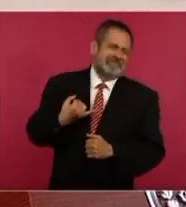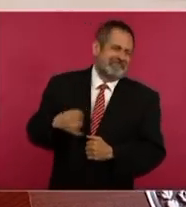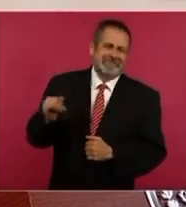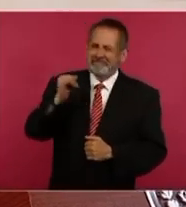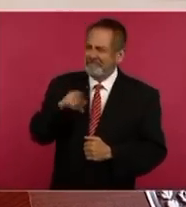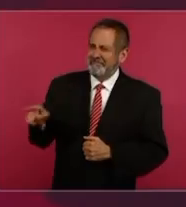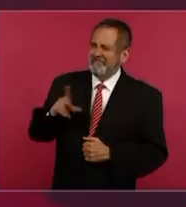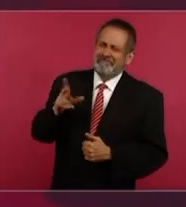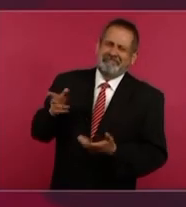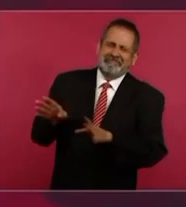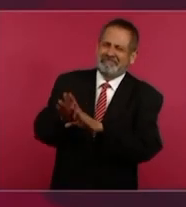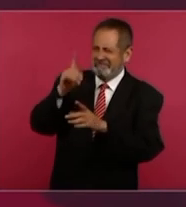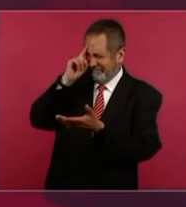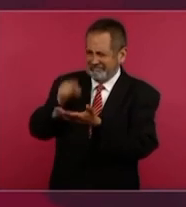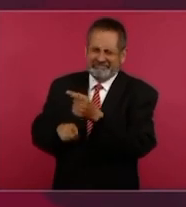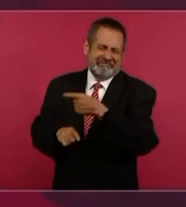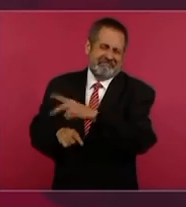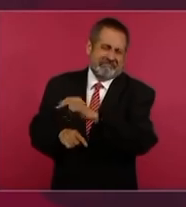de aceptarlo.